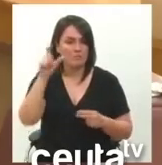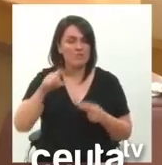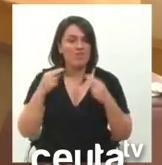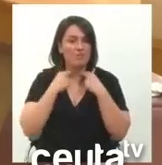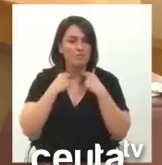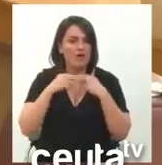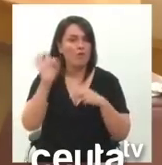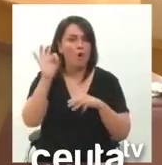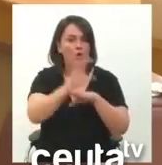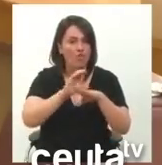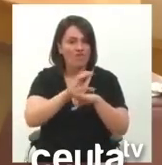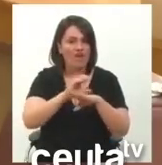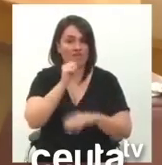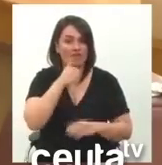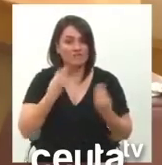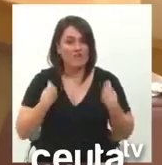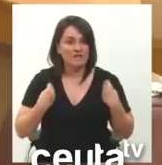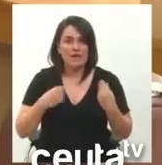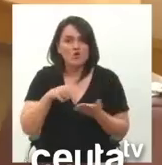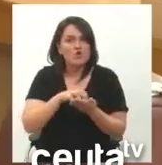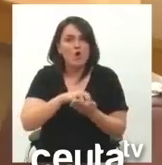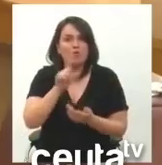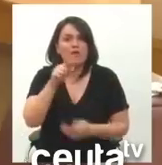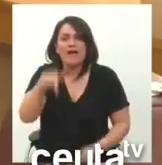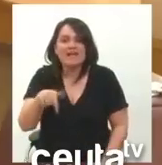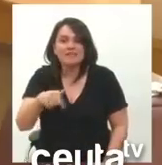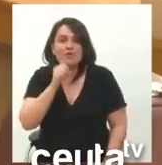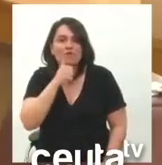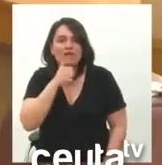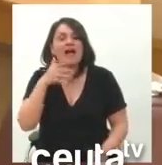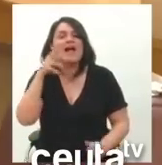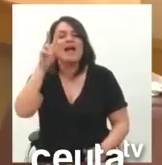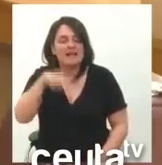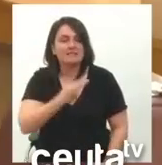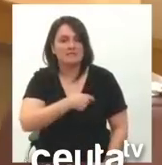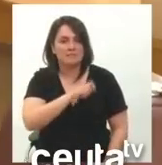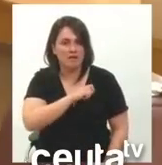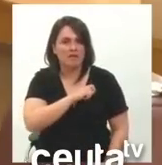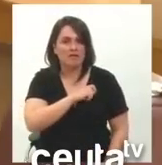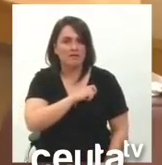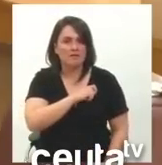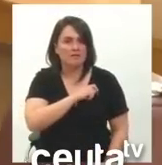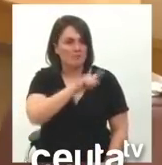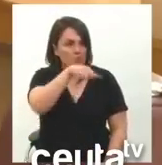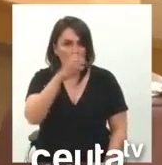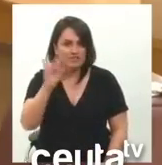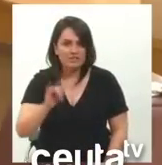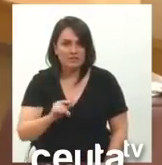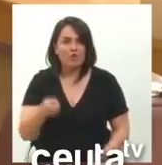Ceuta ha cuestionado que esto sea España. Y vienen ustedes y lo cuestionan una vez, otra vez, otra vez.